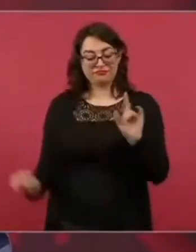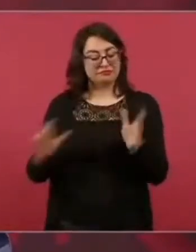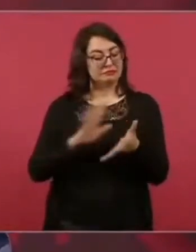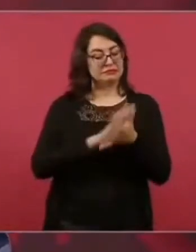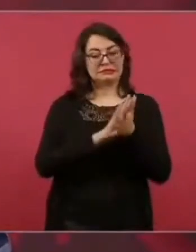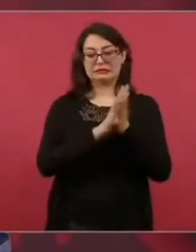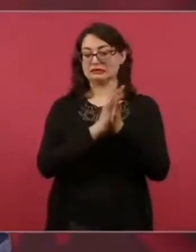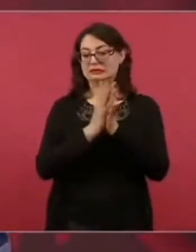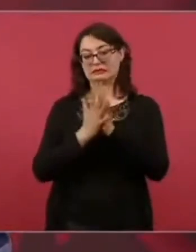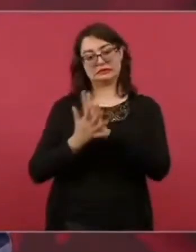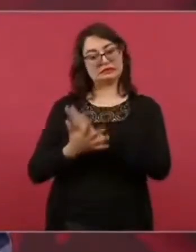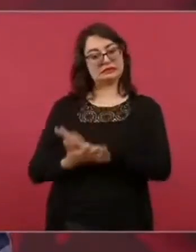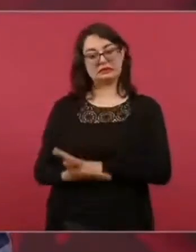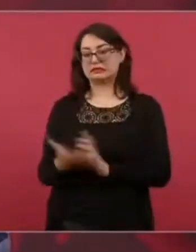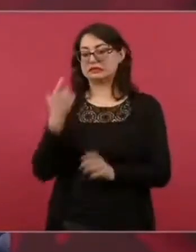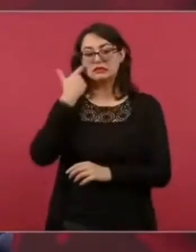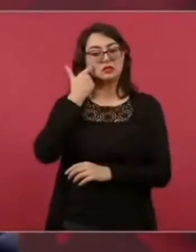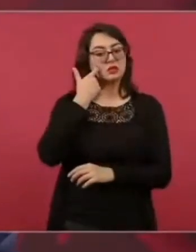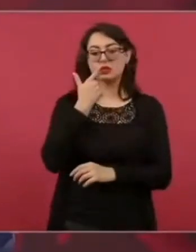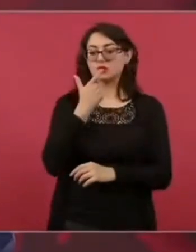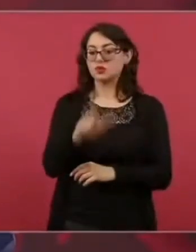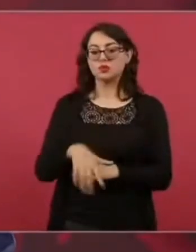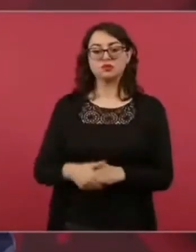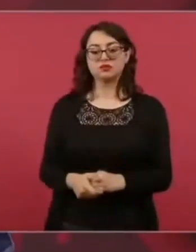el régimen de corrupción